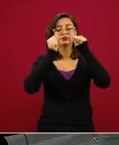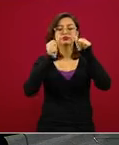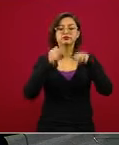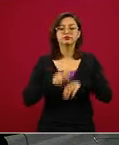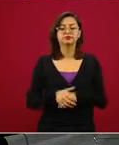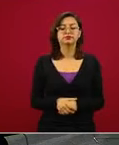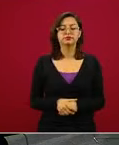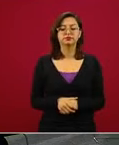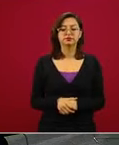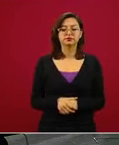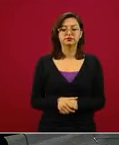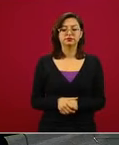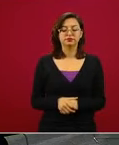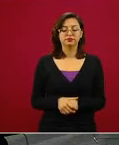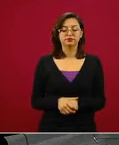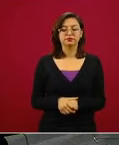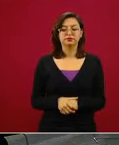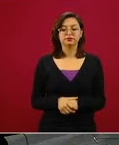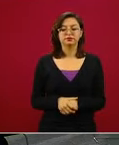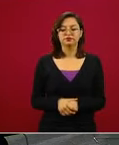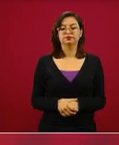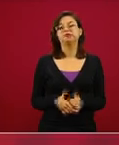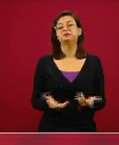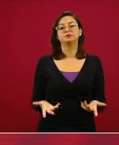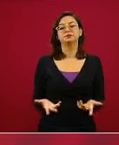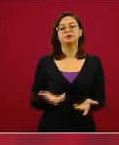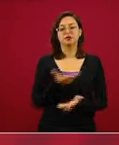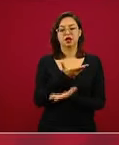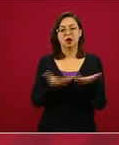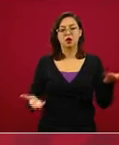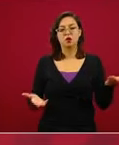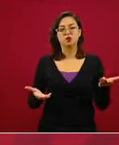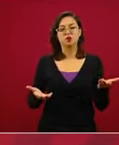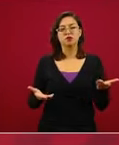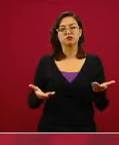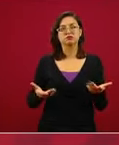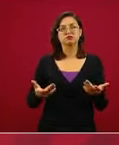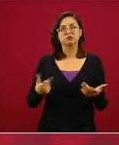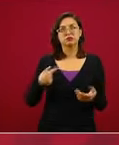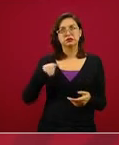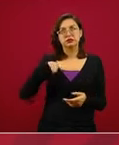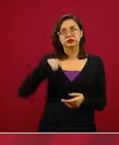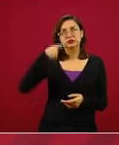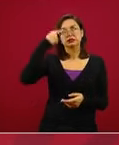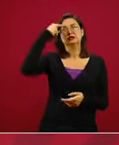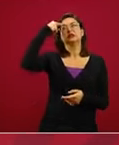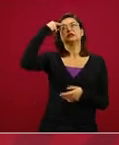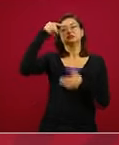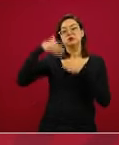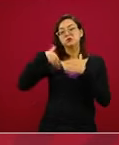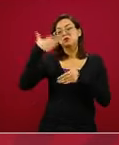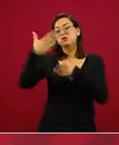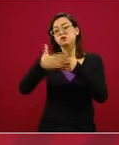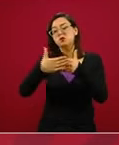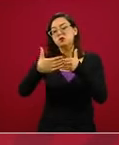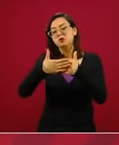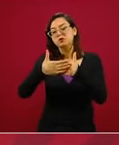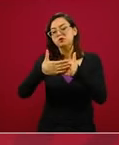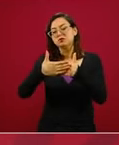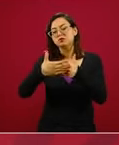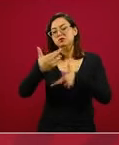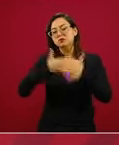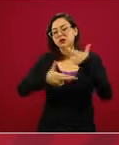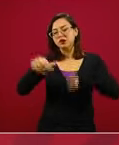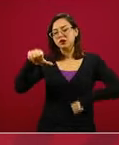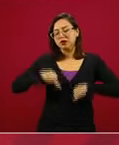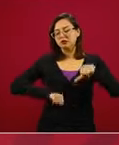Como saben, hoy pensamos en el regreso después de 51 días de sana distancia.